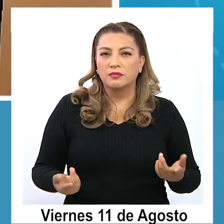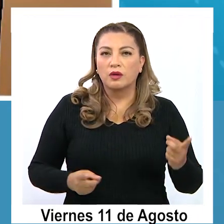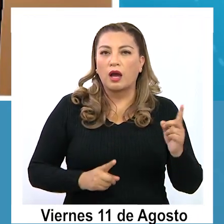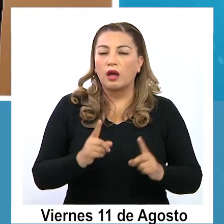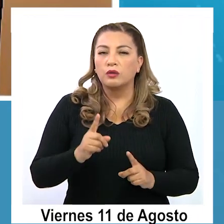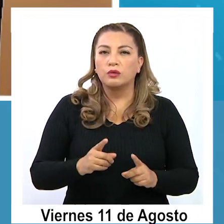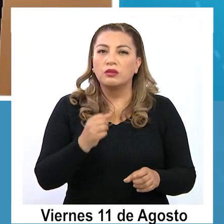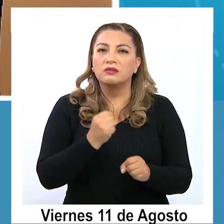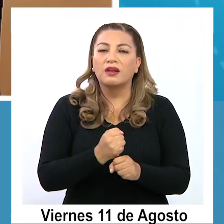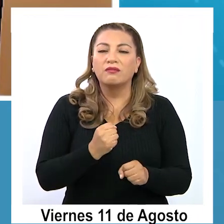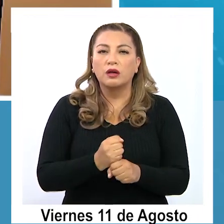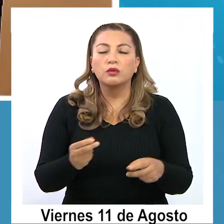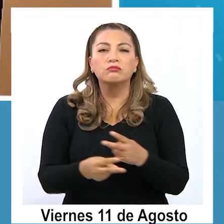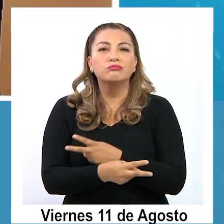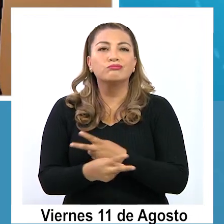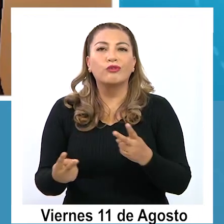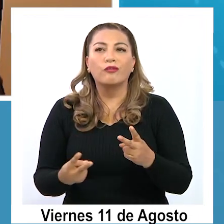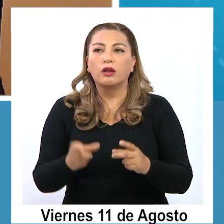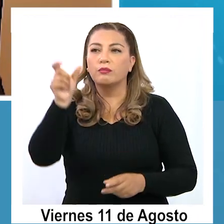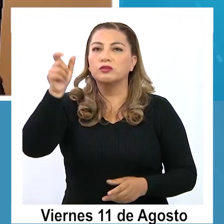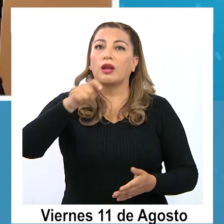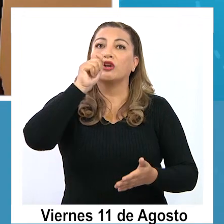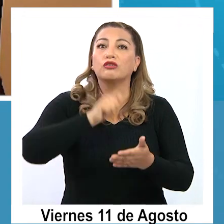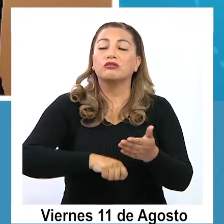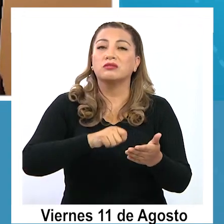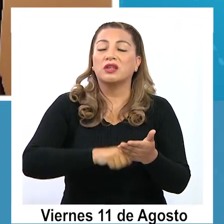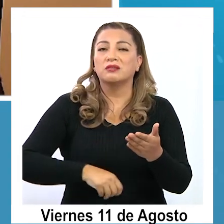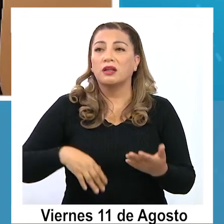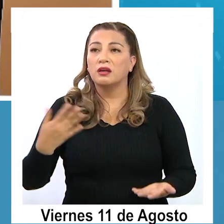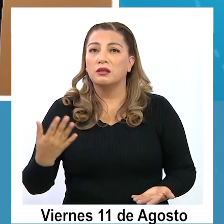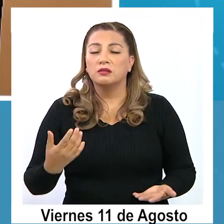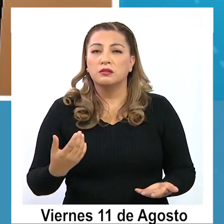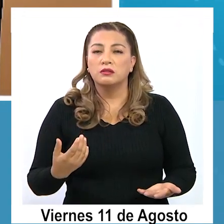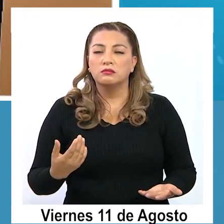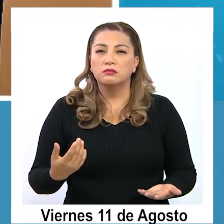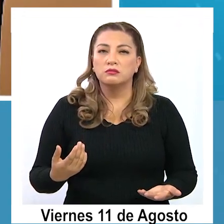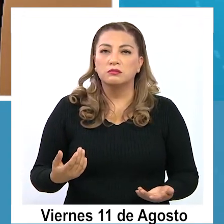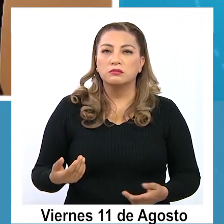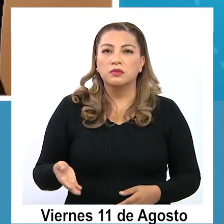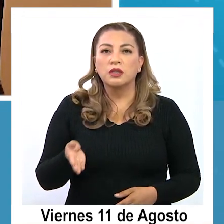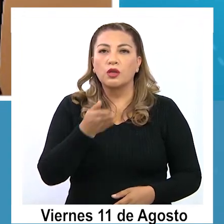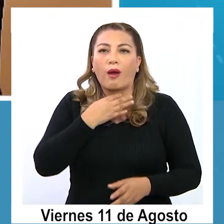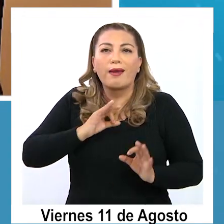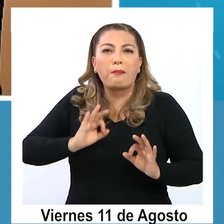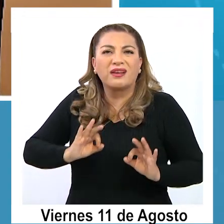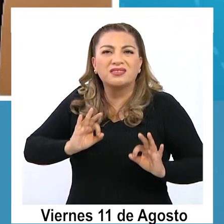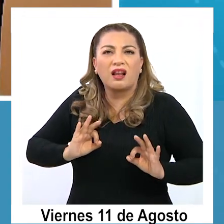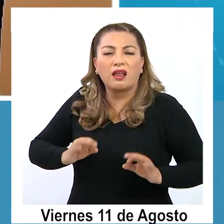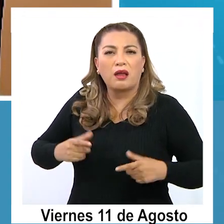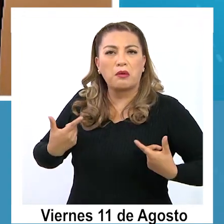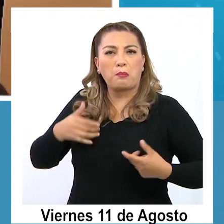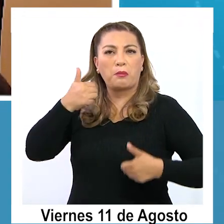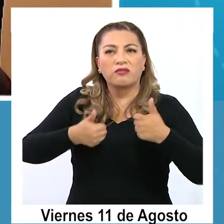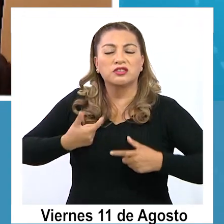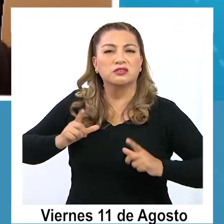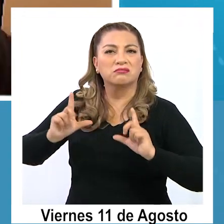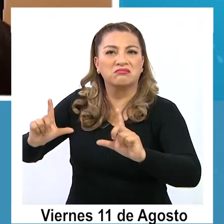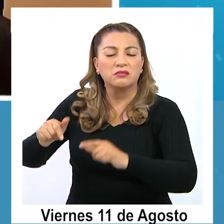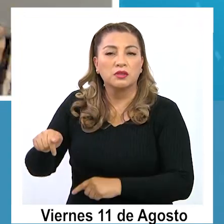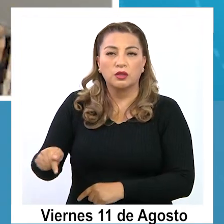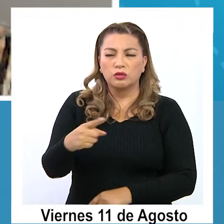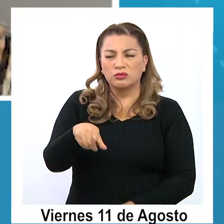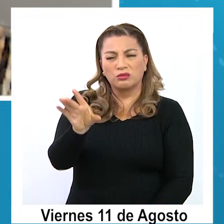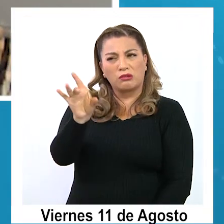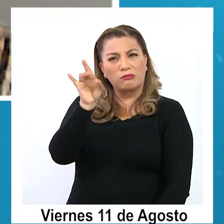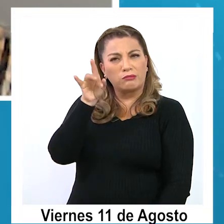o acciones públicas que se contratan a terceros, pero que además no están ni siquiera especializados. Eso nos debería llamar mucho la atención,